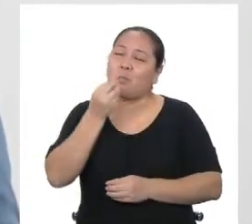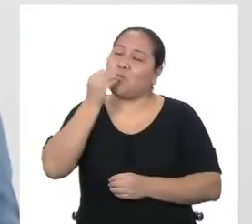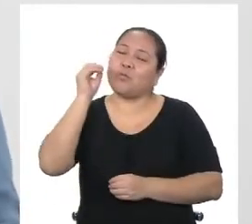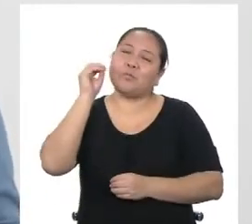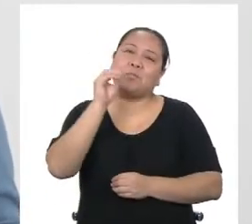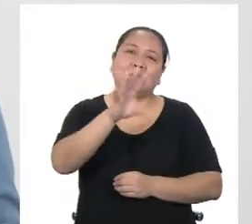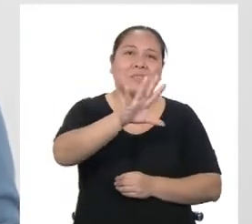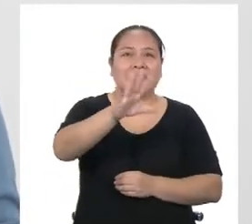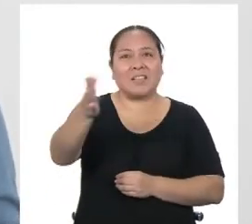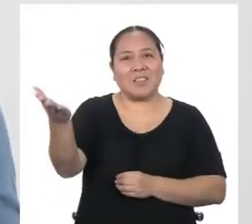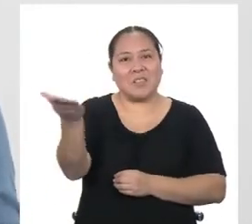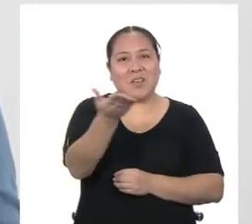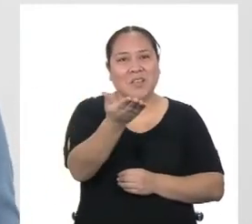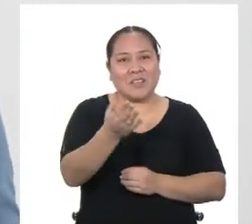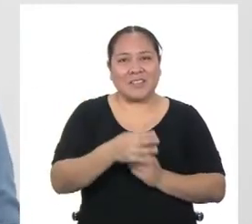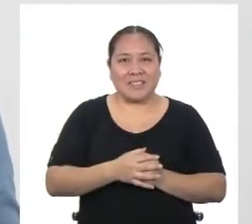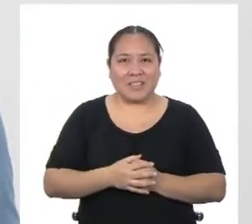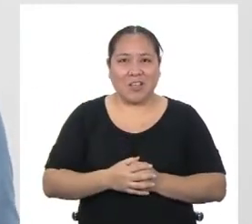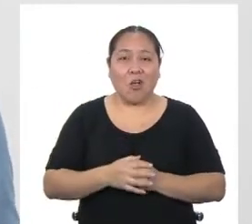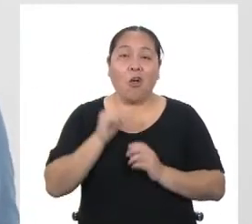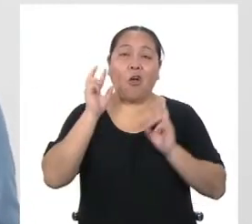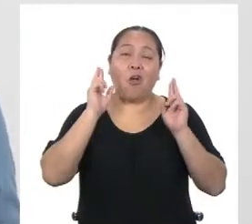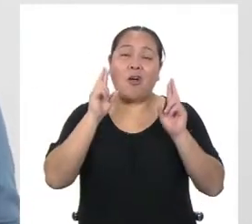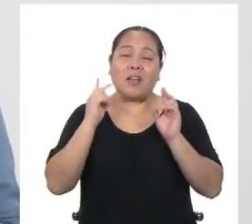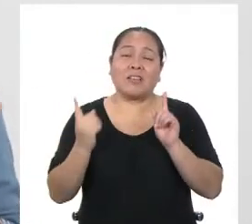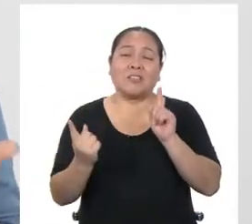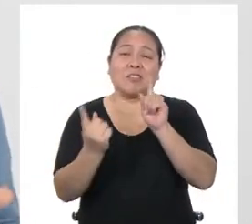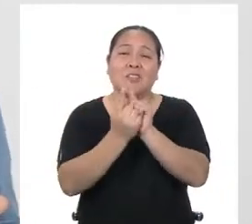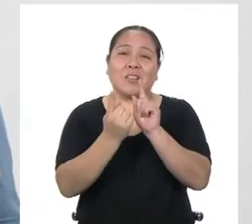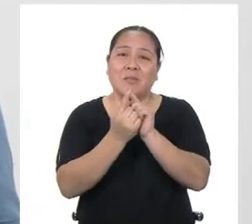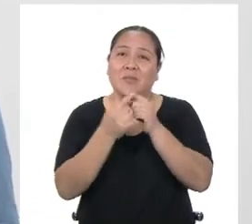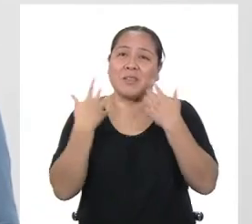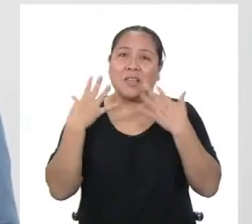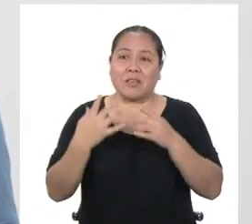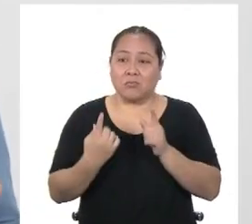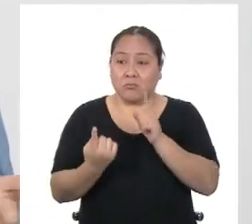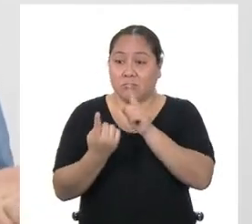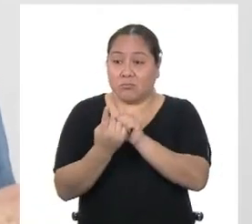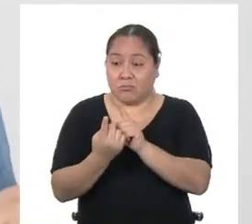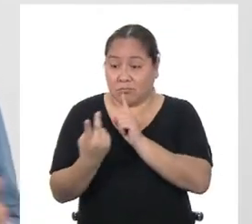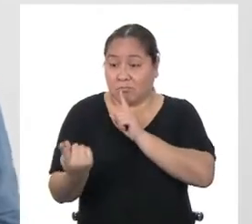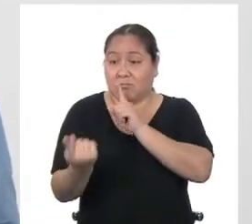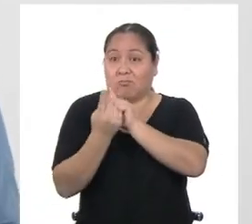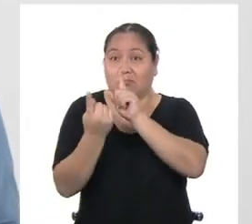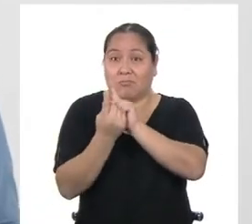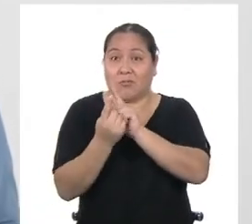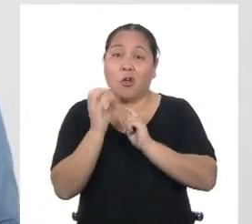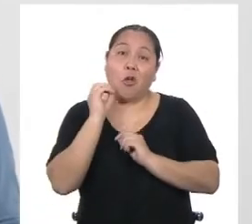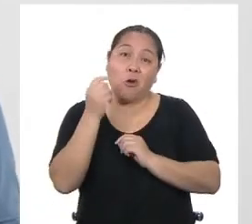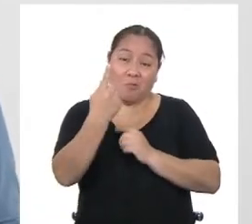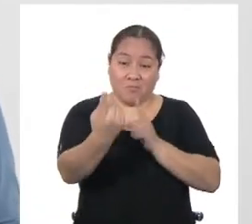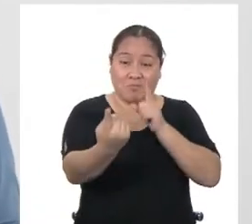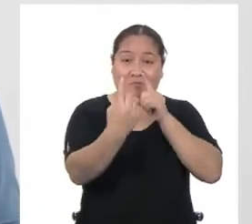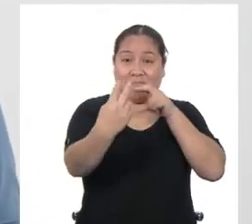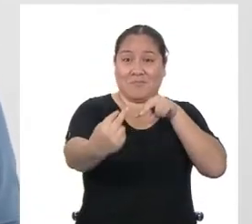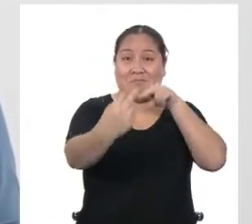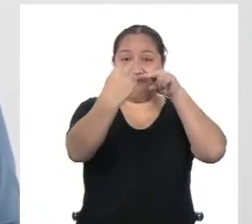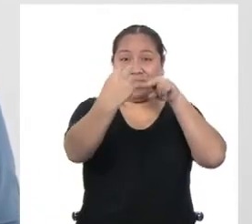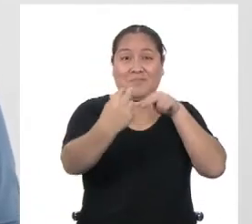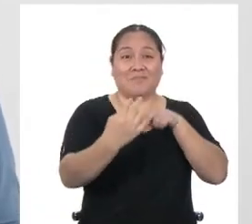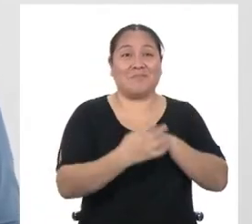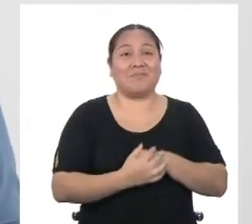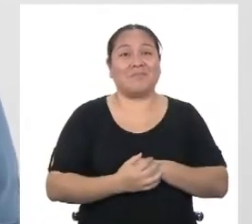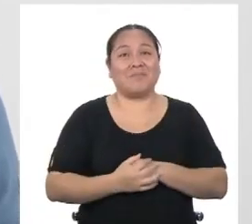y todos y espero que nos volvamos a encontrar pronto. Si no es en vivo y en directo, al menos por acá. Nos vemos